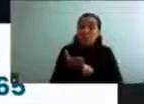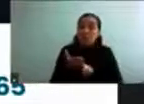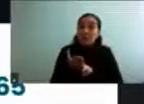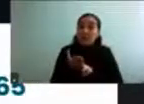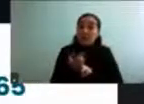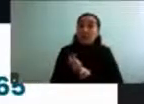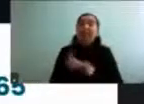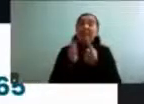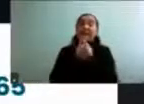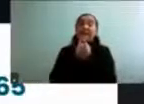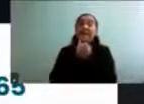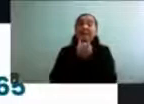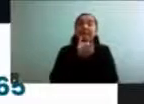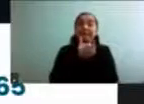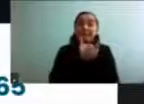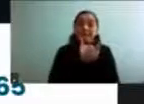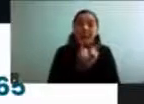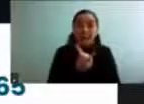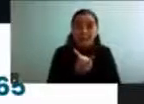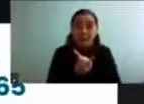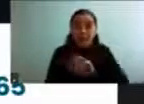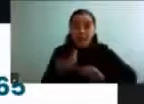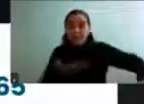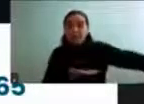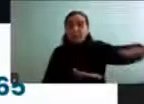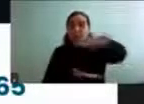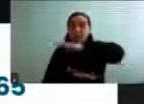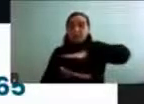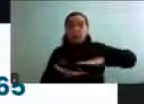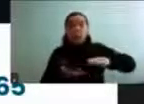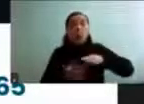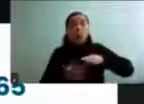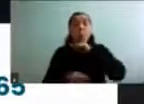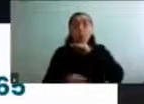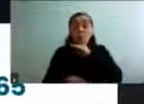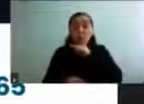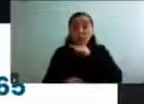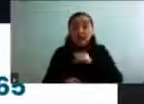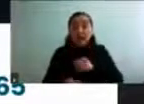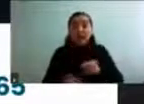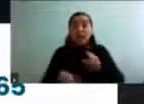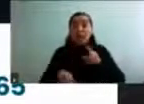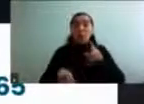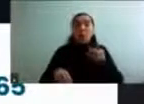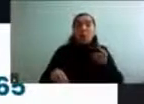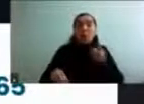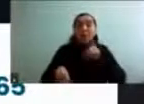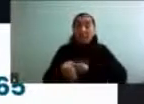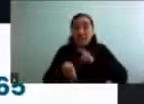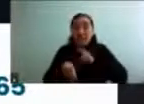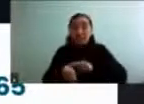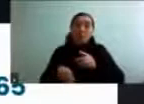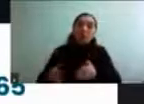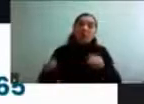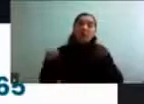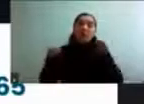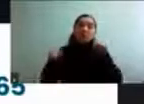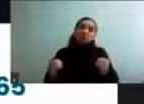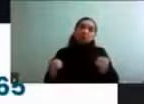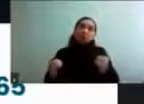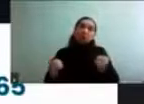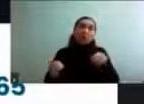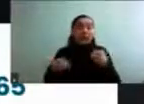como los entornos de, o sea, ocupar los entornos de ocio, los espacios de ocio en actividad física.